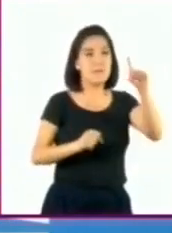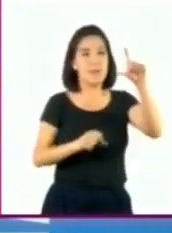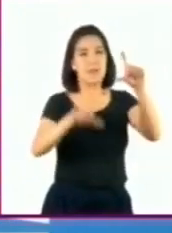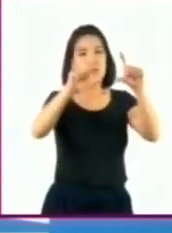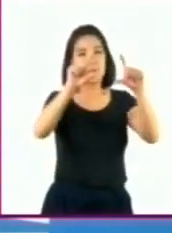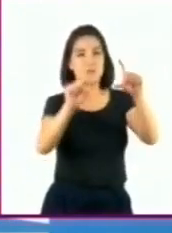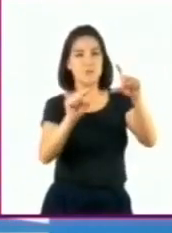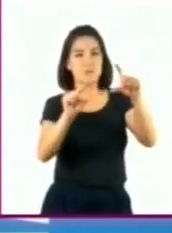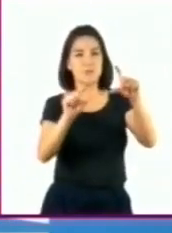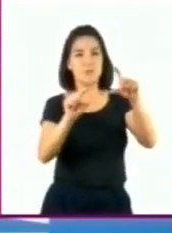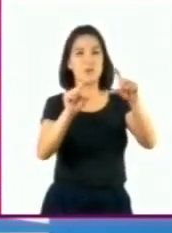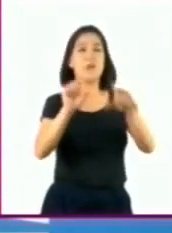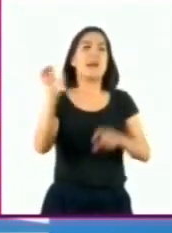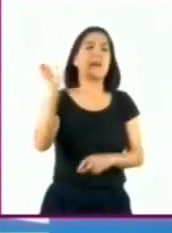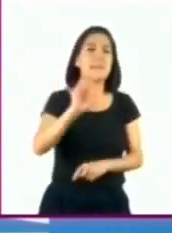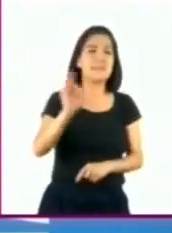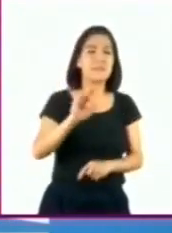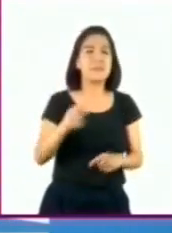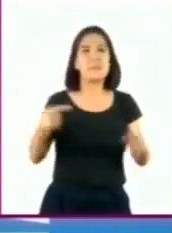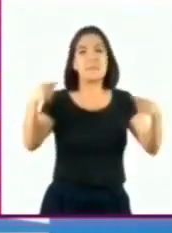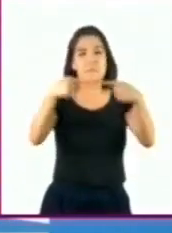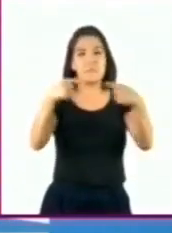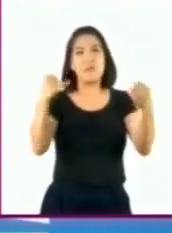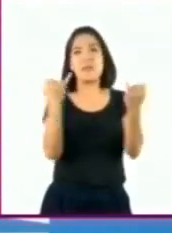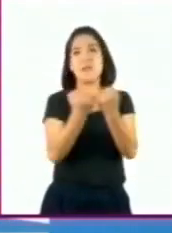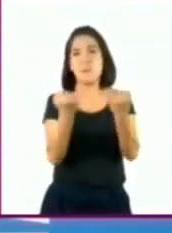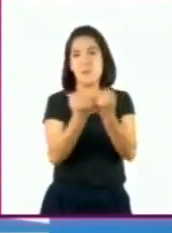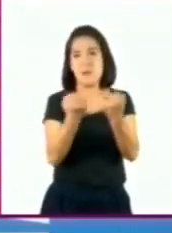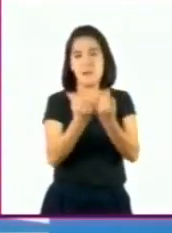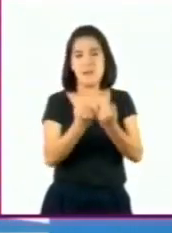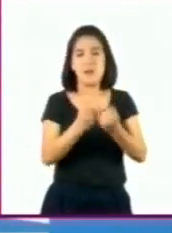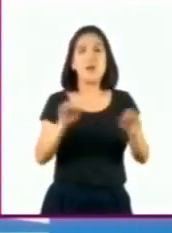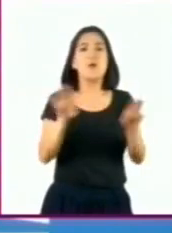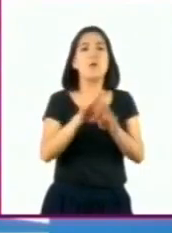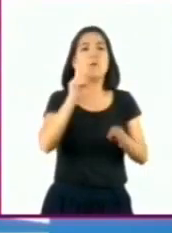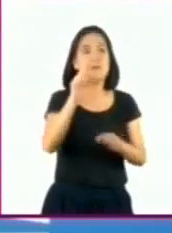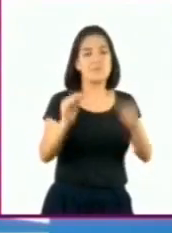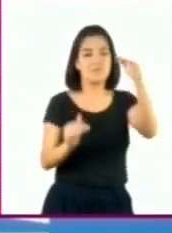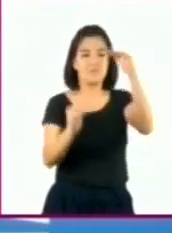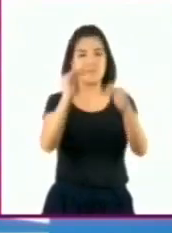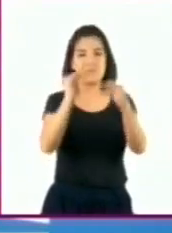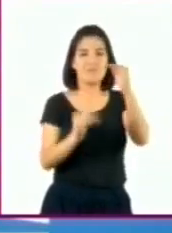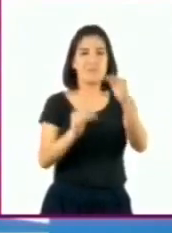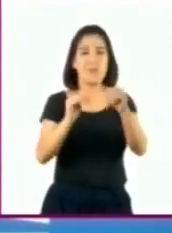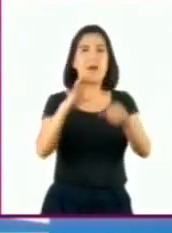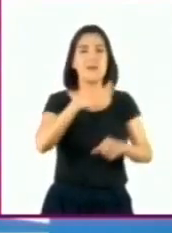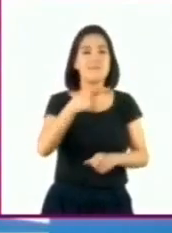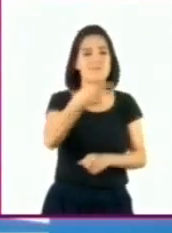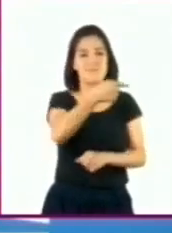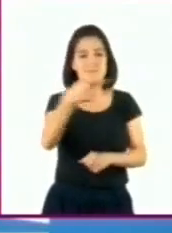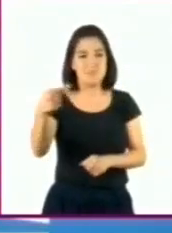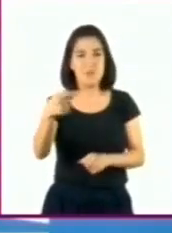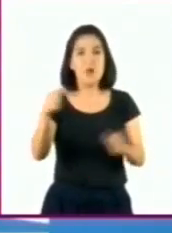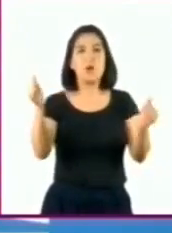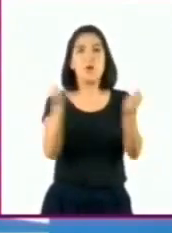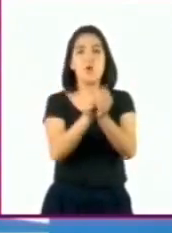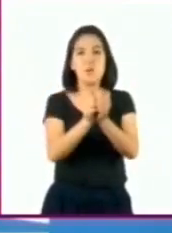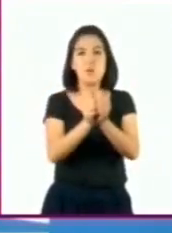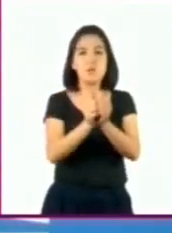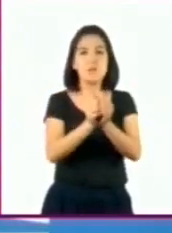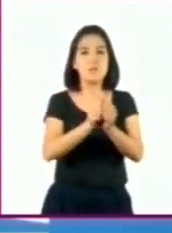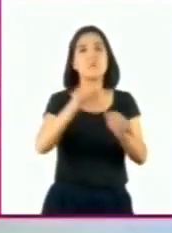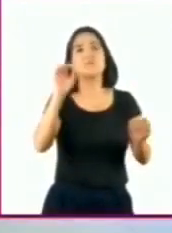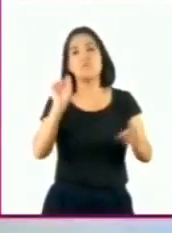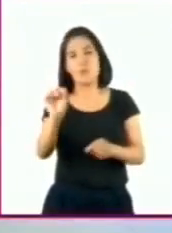menor o si son iguales y veremos cómo establecer la equivalencia de una fracción común con una fracción